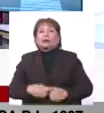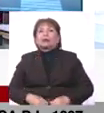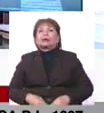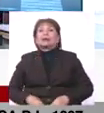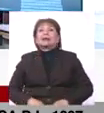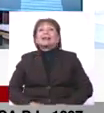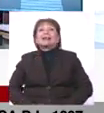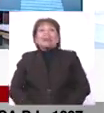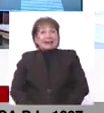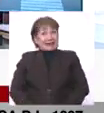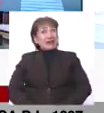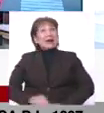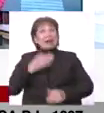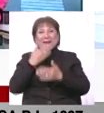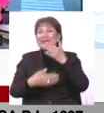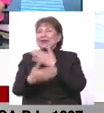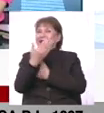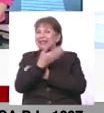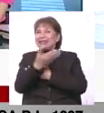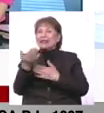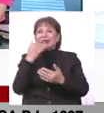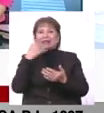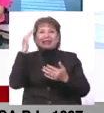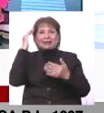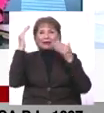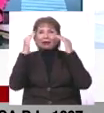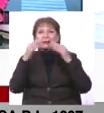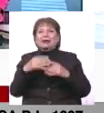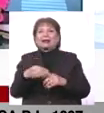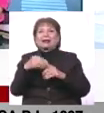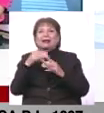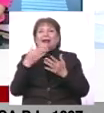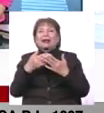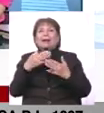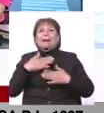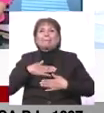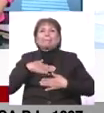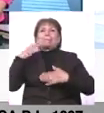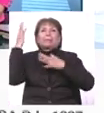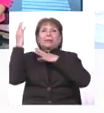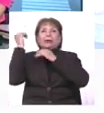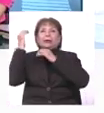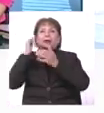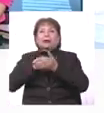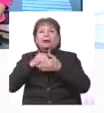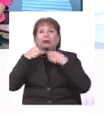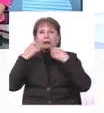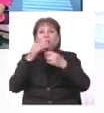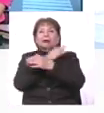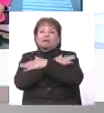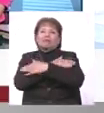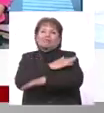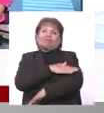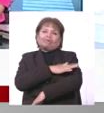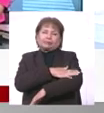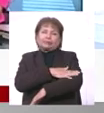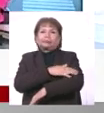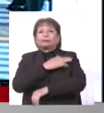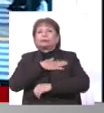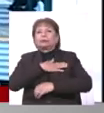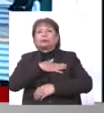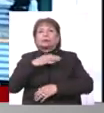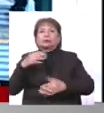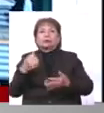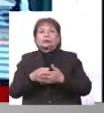Muy buenos días con todos los presentes. Quiero saludar especialmente a mi región Piura y extender mis condolencias porque ha